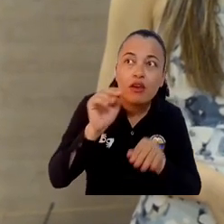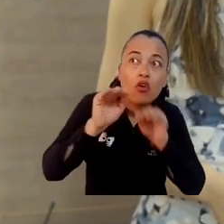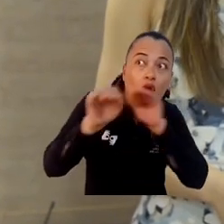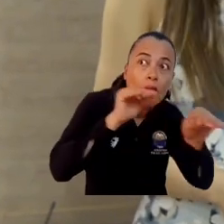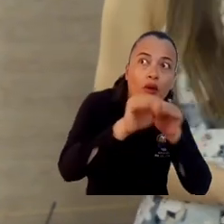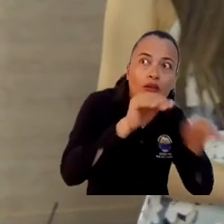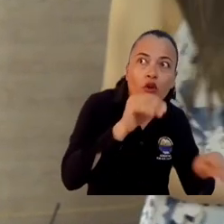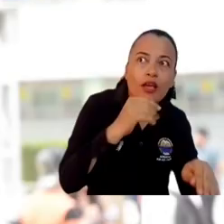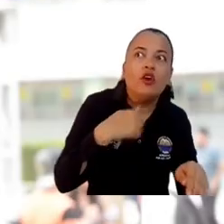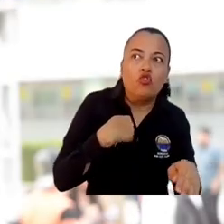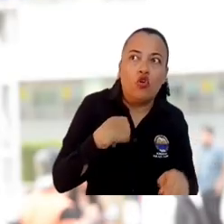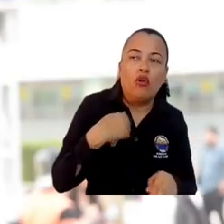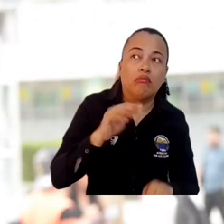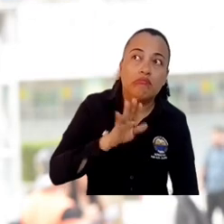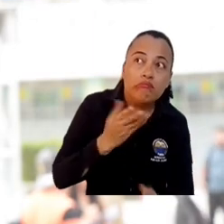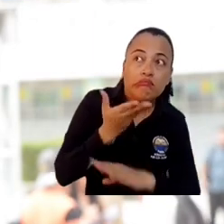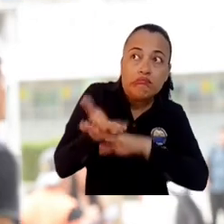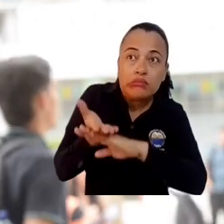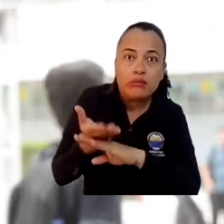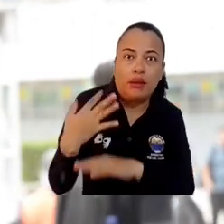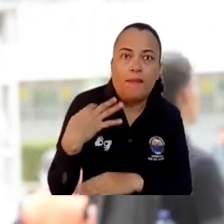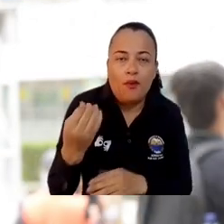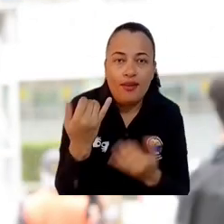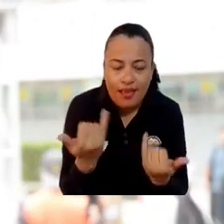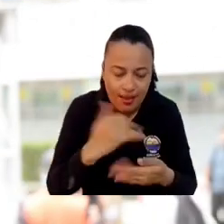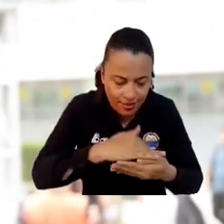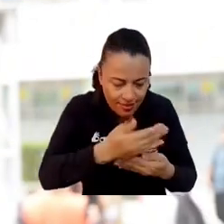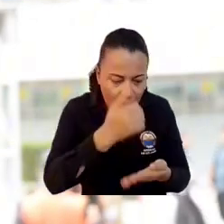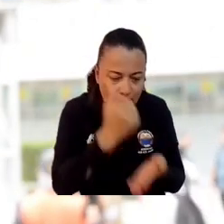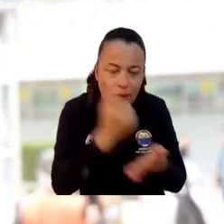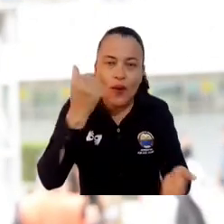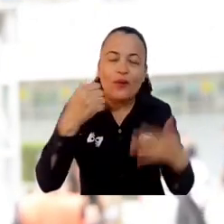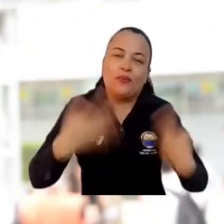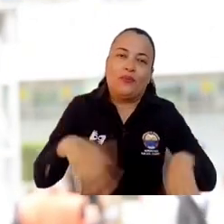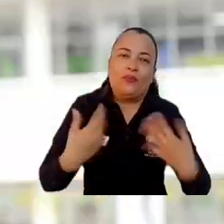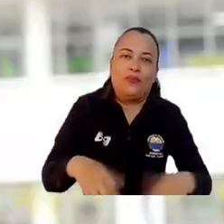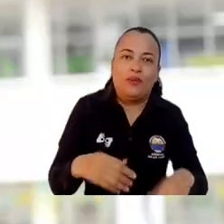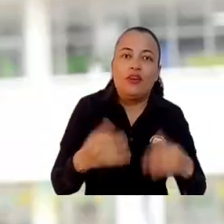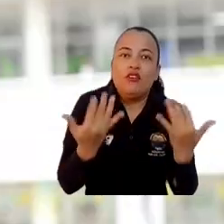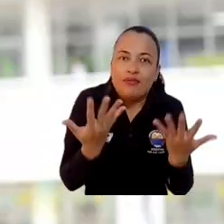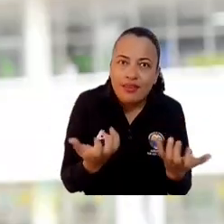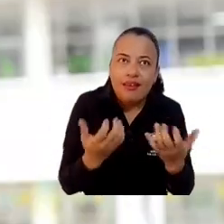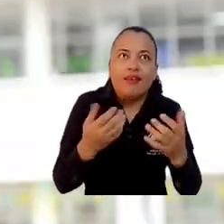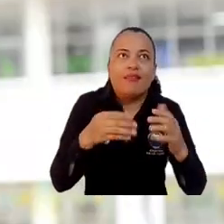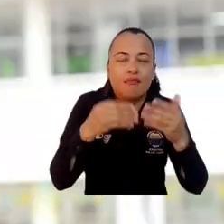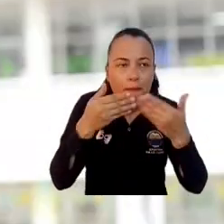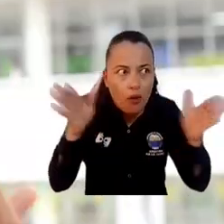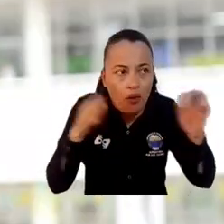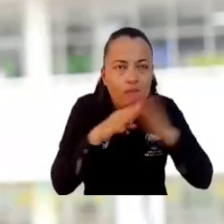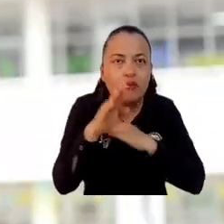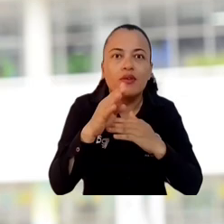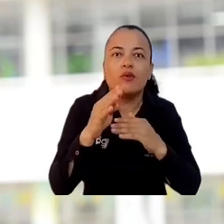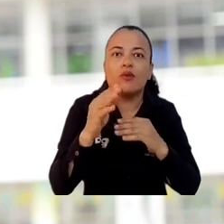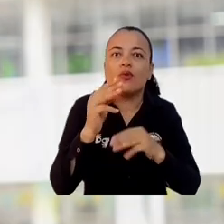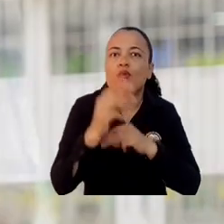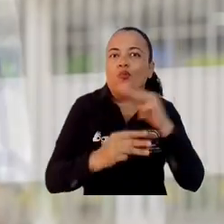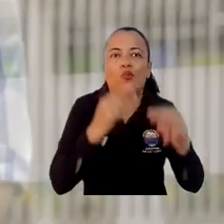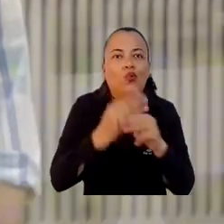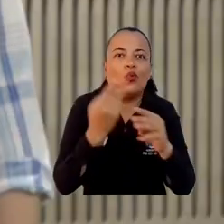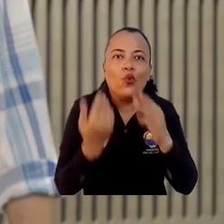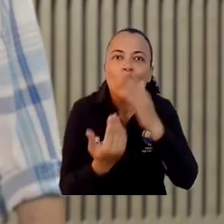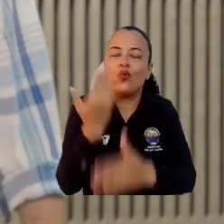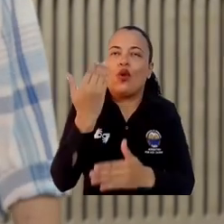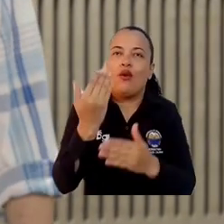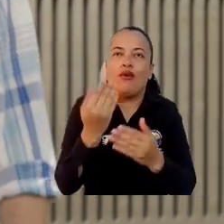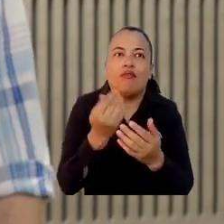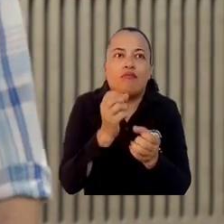cuando vi la convocatoria lo hice pues aquí estoy ya con mi pasaporte afortunadamente siento que eso me abre las fronteras a un mundo completamente